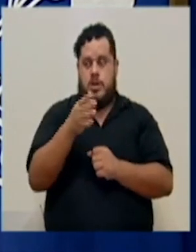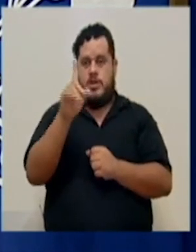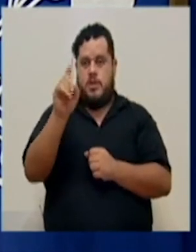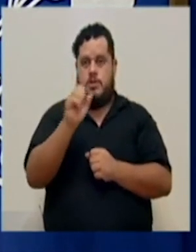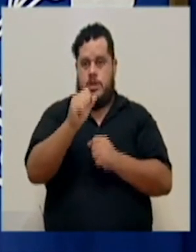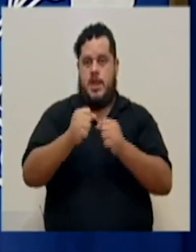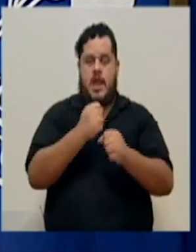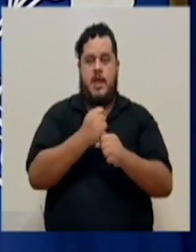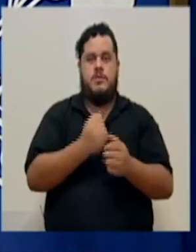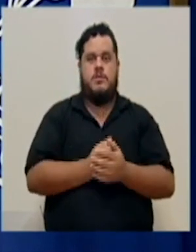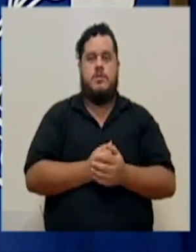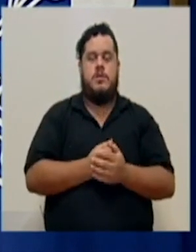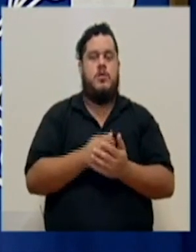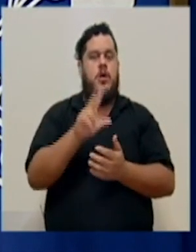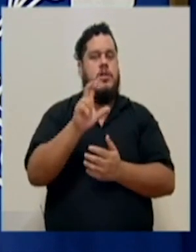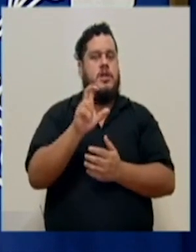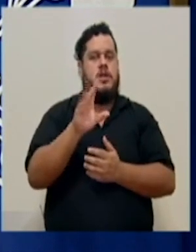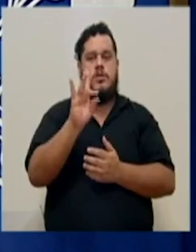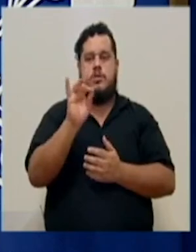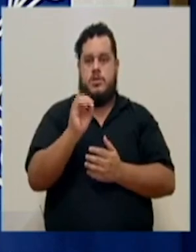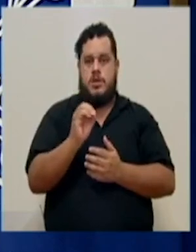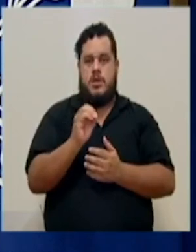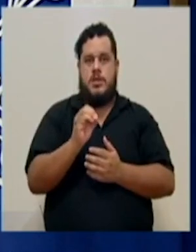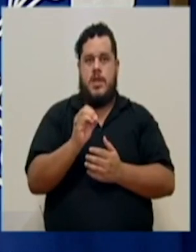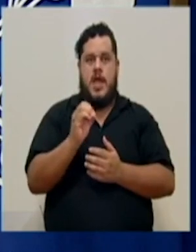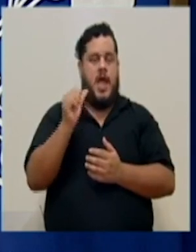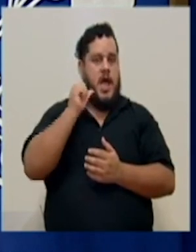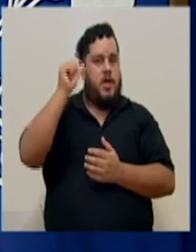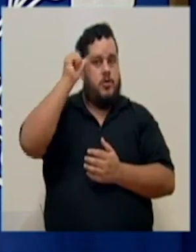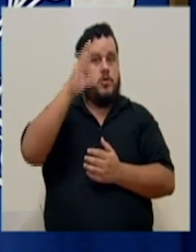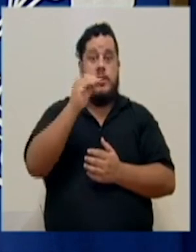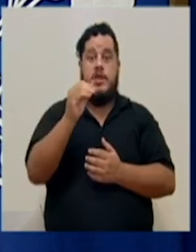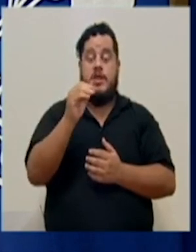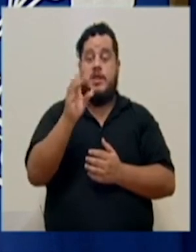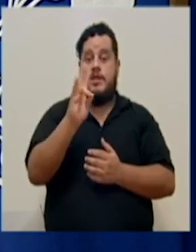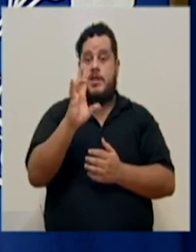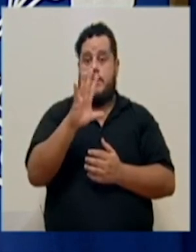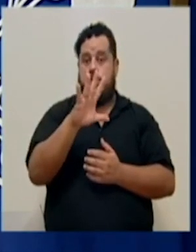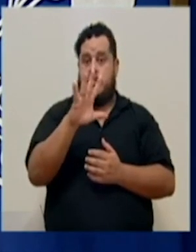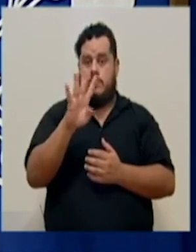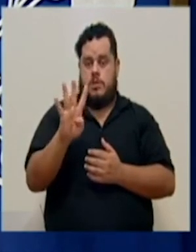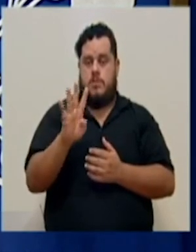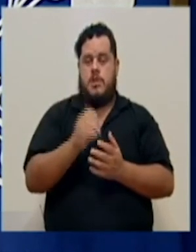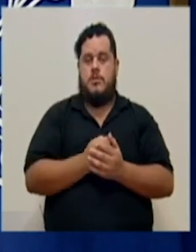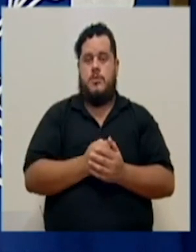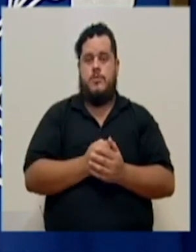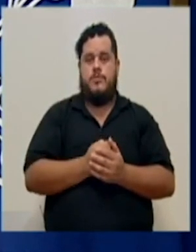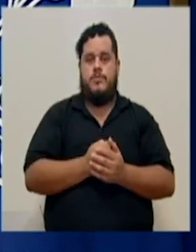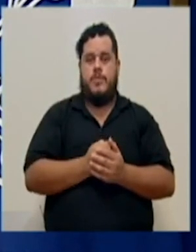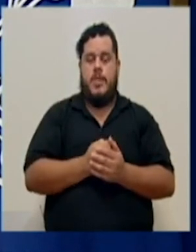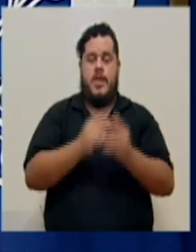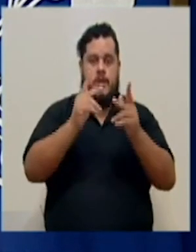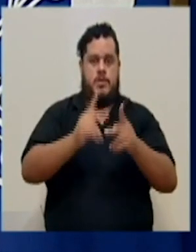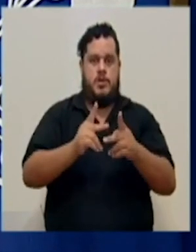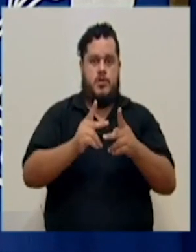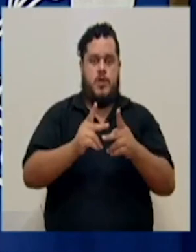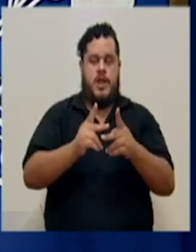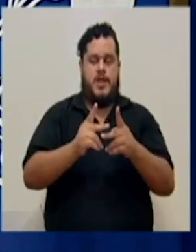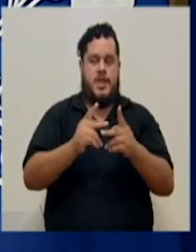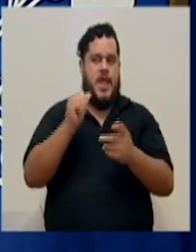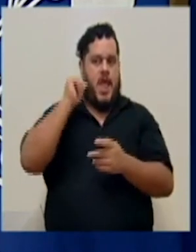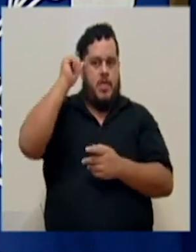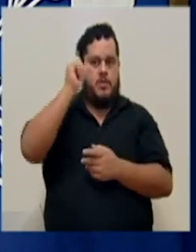100 años. Son 380 adultos y 754 personas mayores.